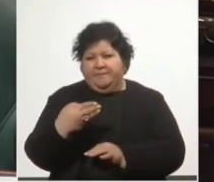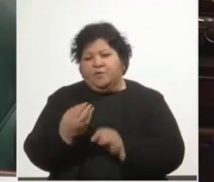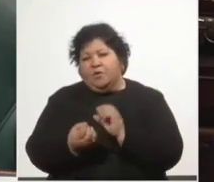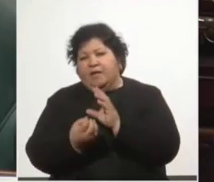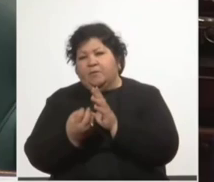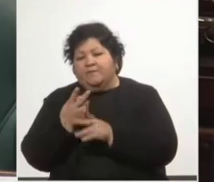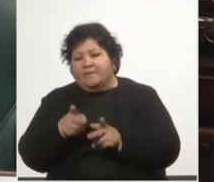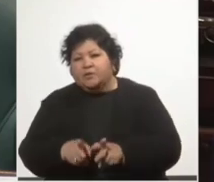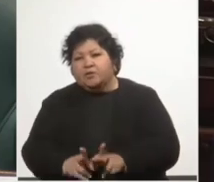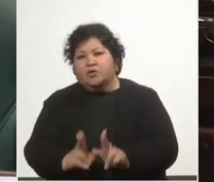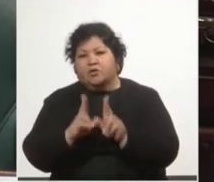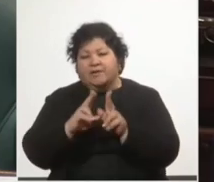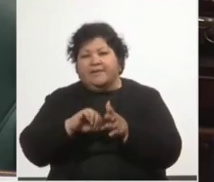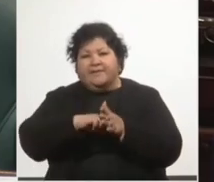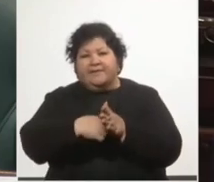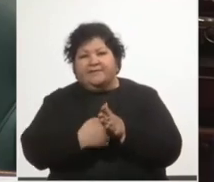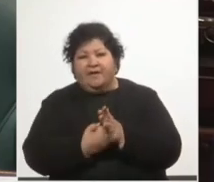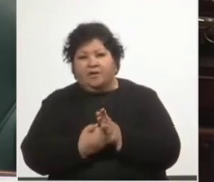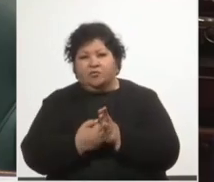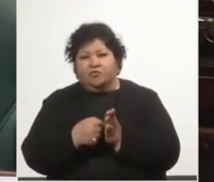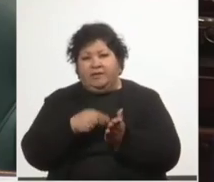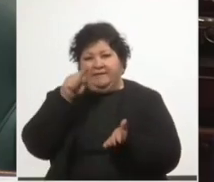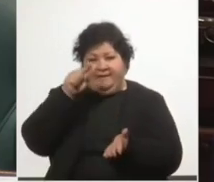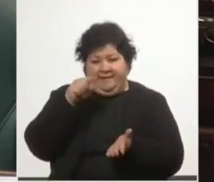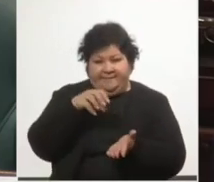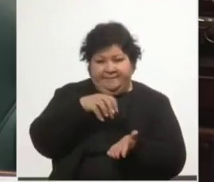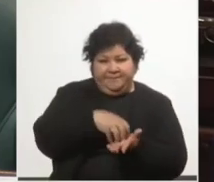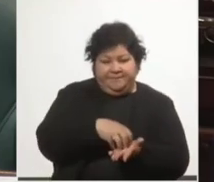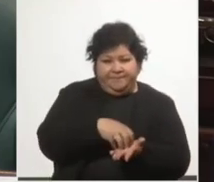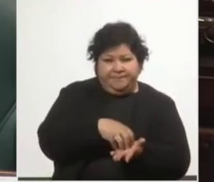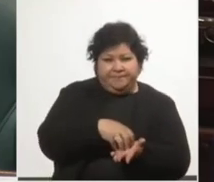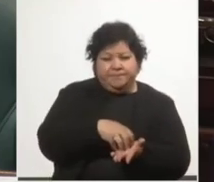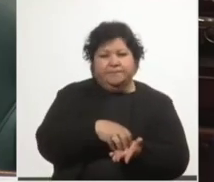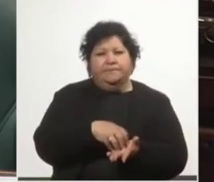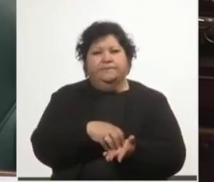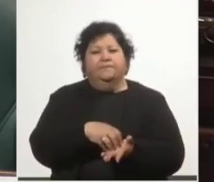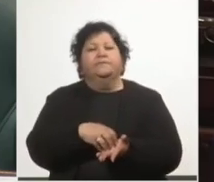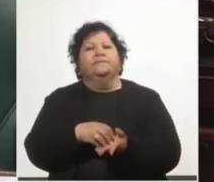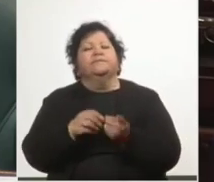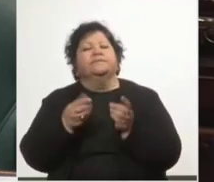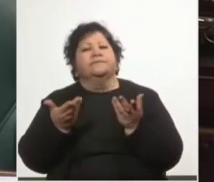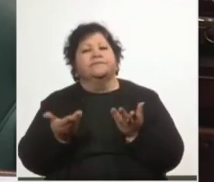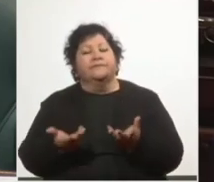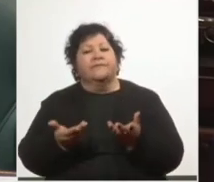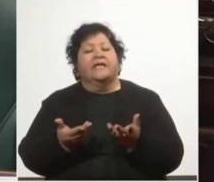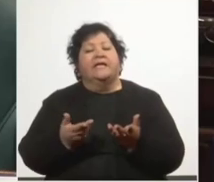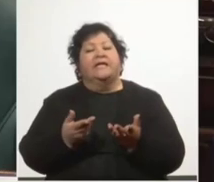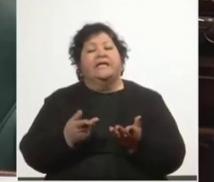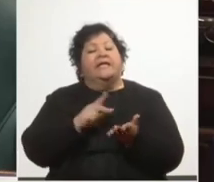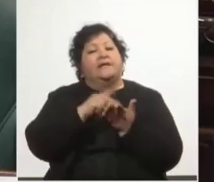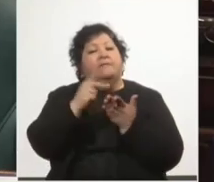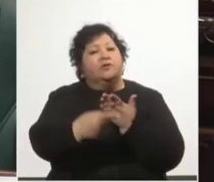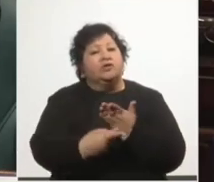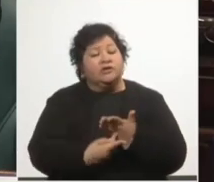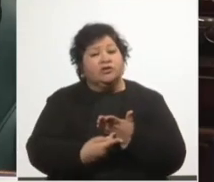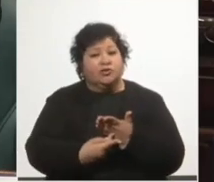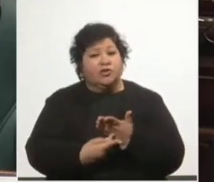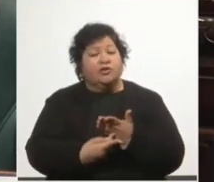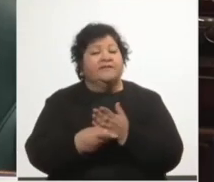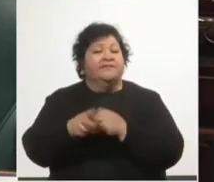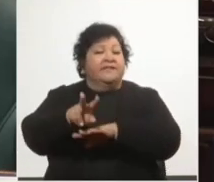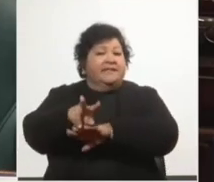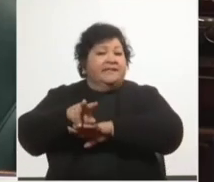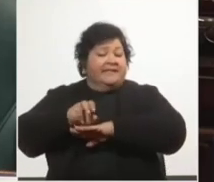Sin embargo, pesar de este significativo peor desempeño económico respecto a lo previsto, las proyecciones fiscales de